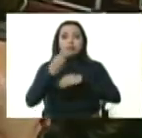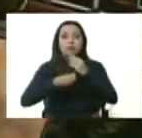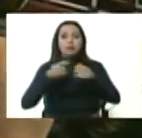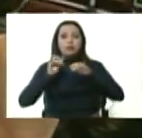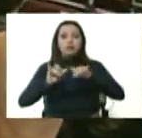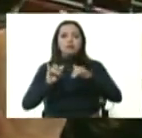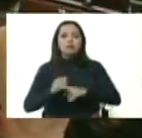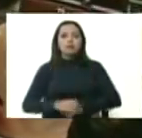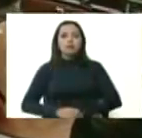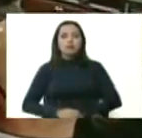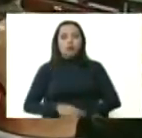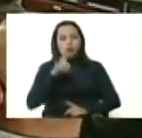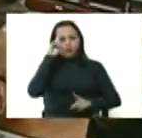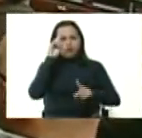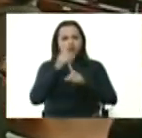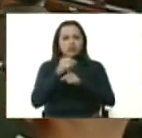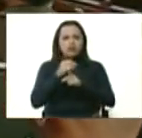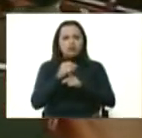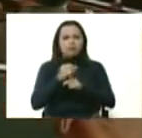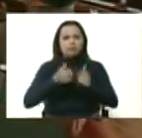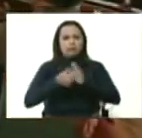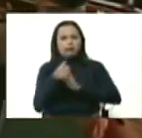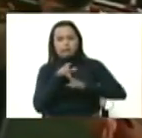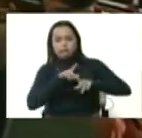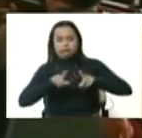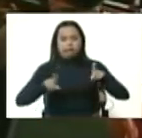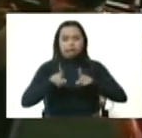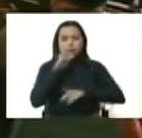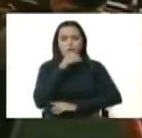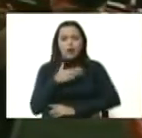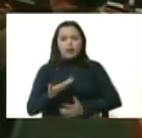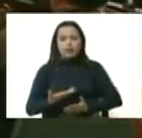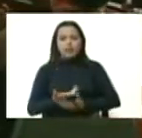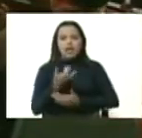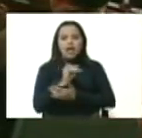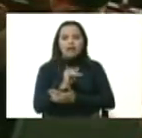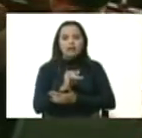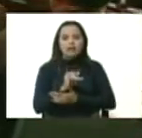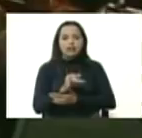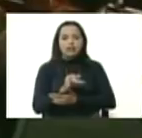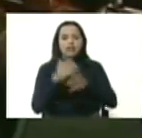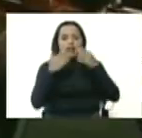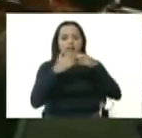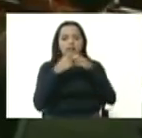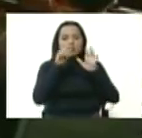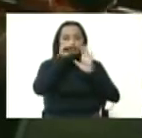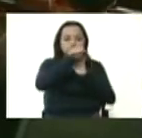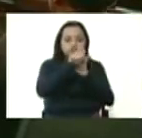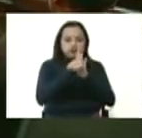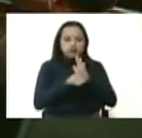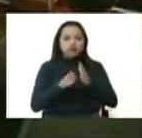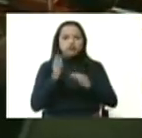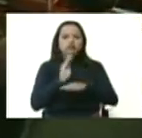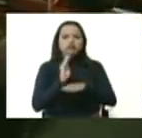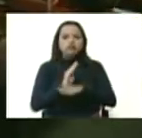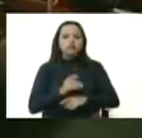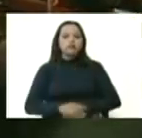una de las áreas donde teníamos mayor dispersión era en el área de almacenamiento y acopio que estaban prácticamente